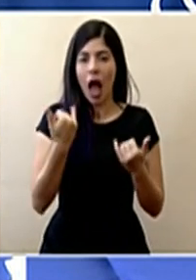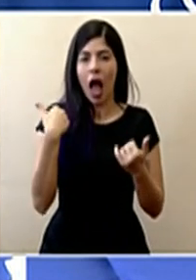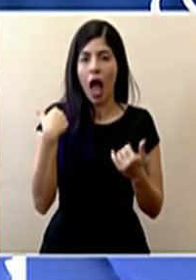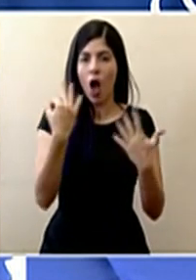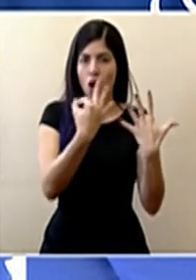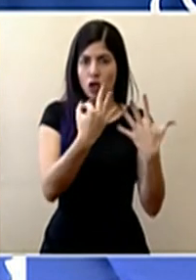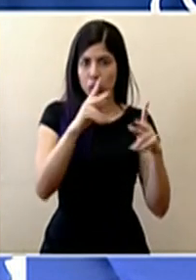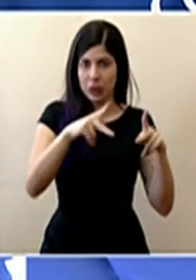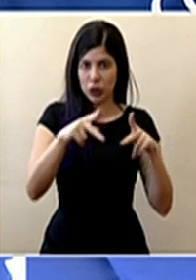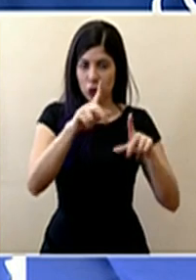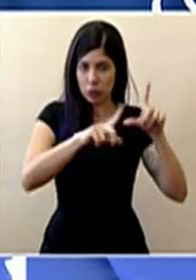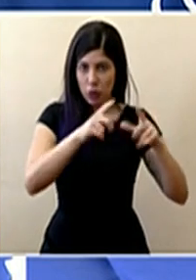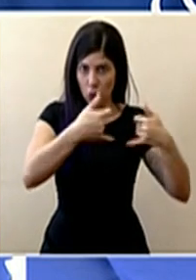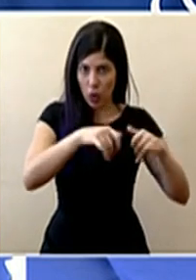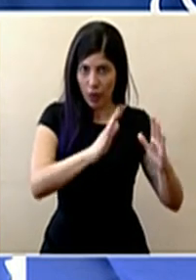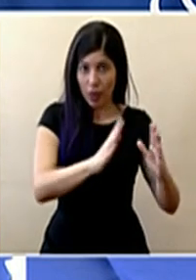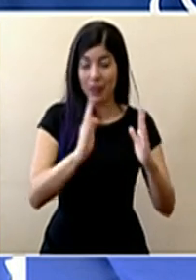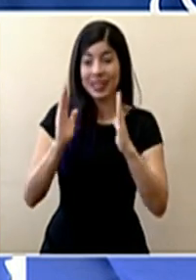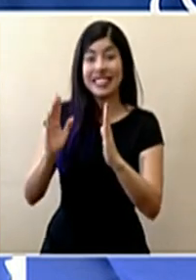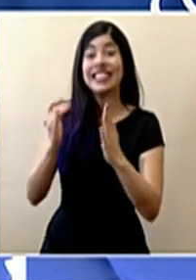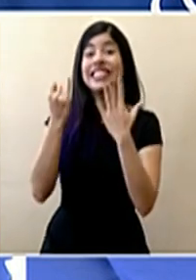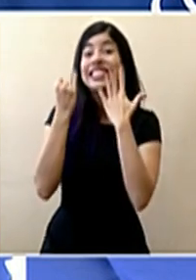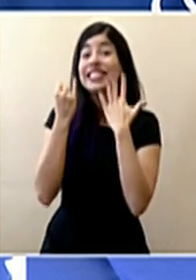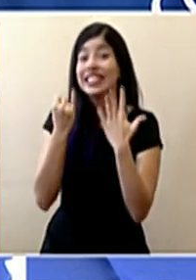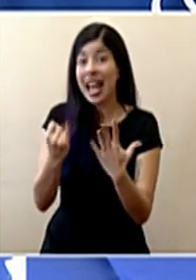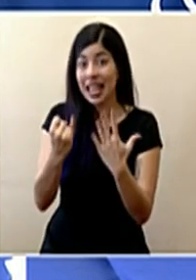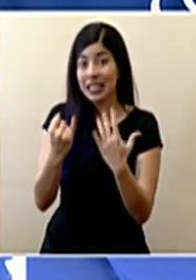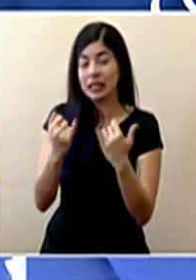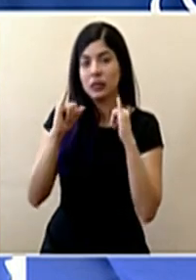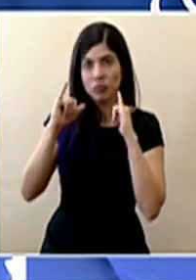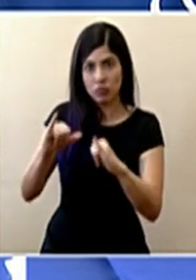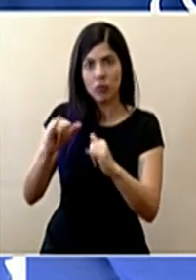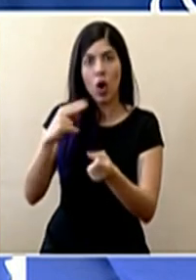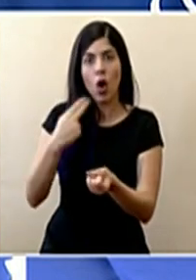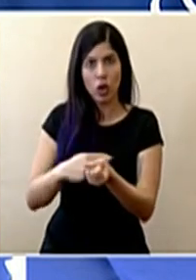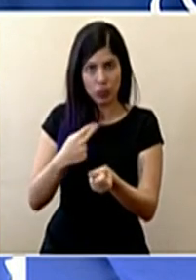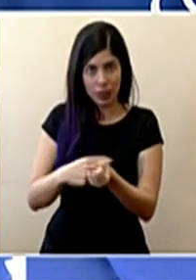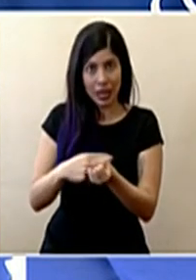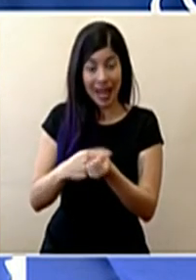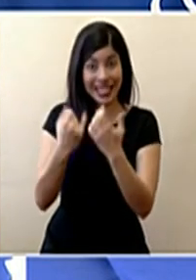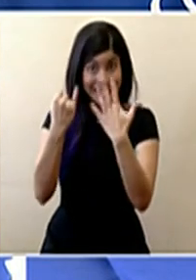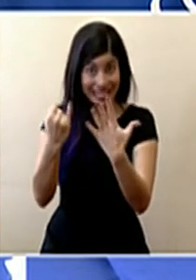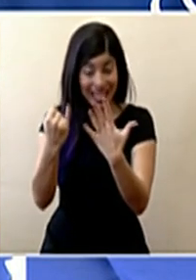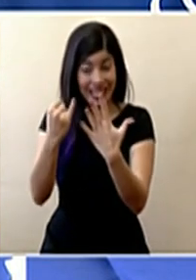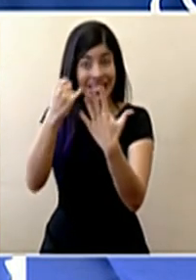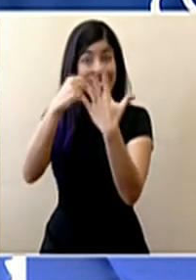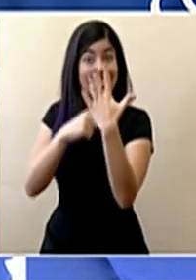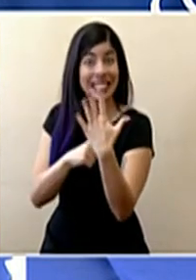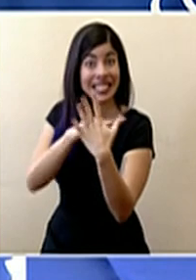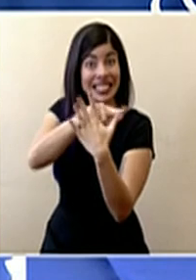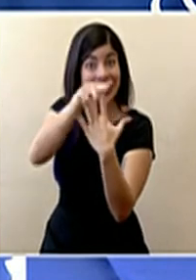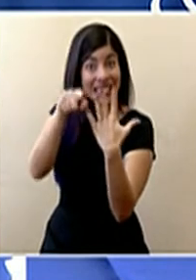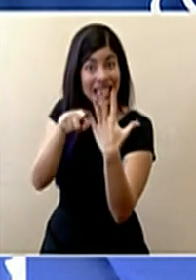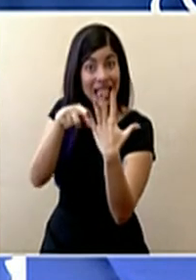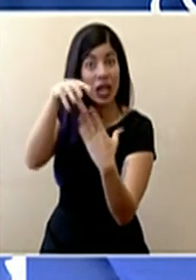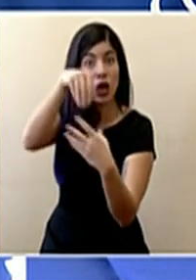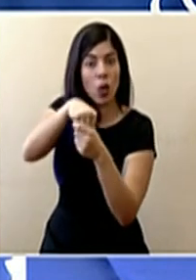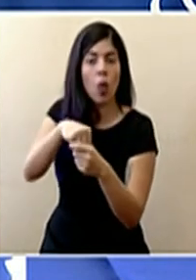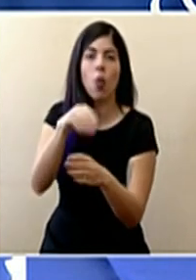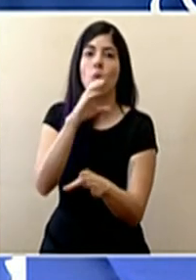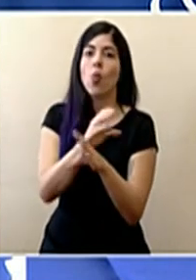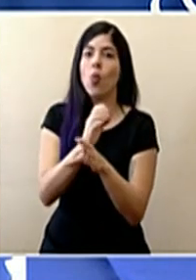Tenemos 6 personas que se encuentran internadas en un hospital y 5 de ellas están en cuidados